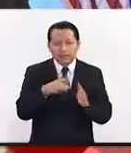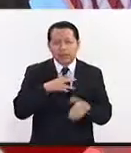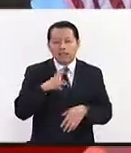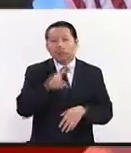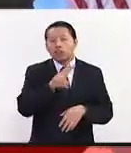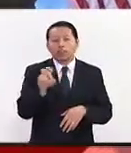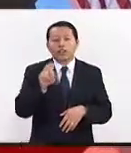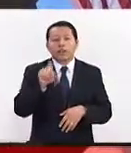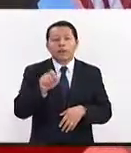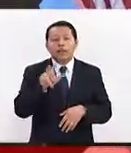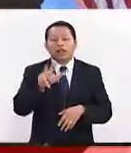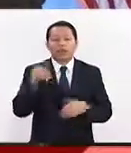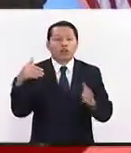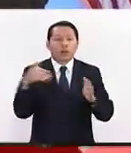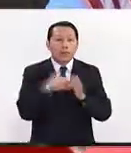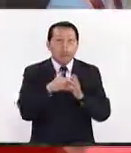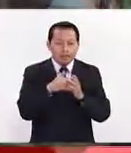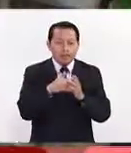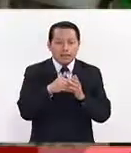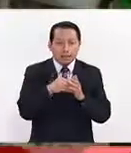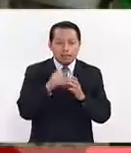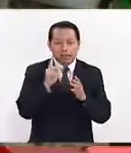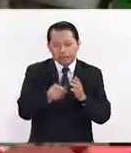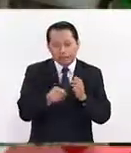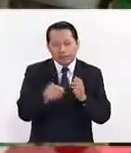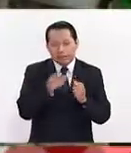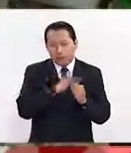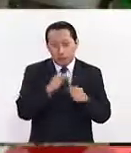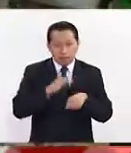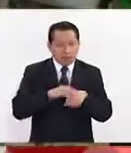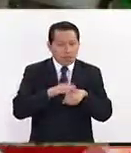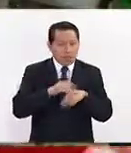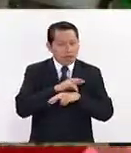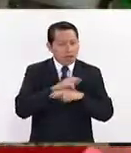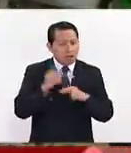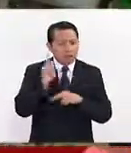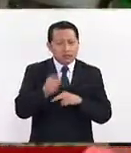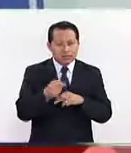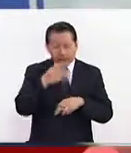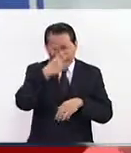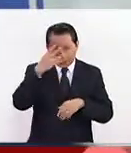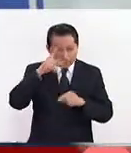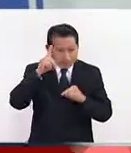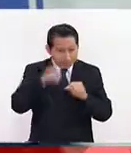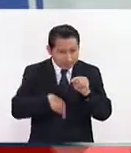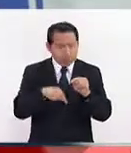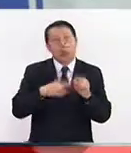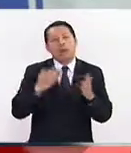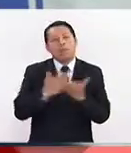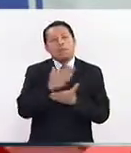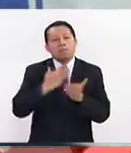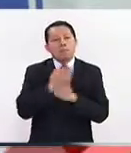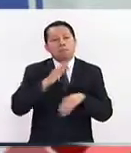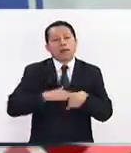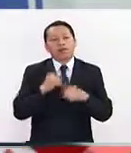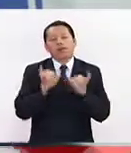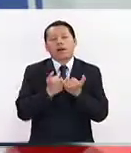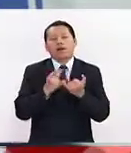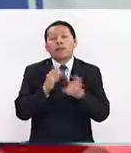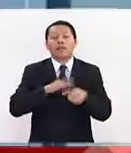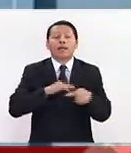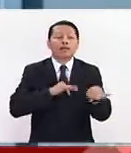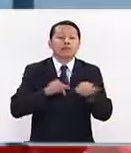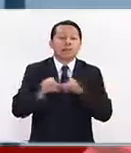228 mil, se espera que termine con una cifra récord a partir de la eliminación de la visa, también se ha incrementado el número de